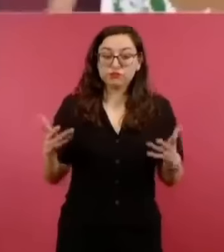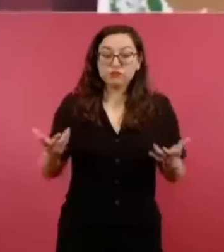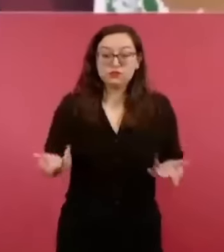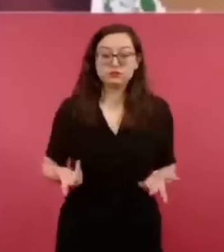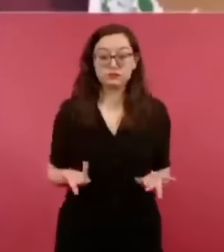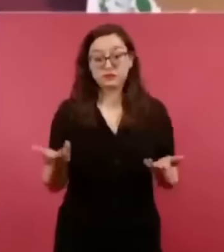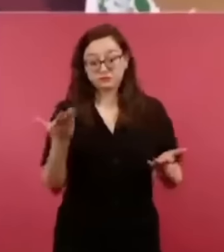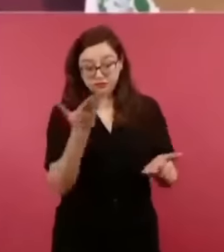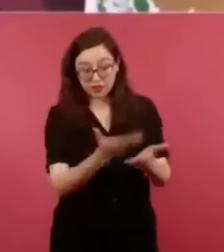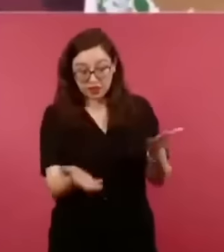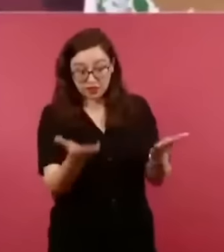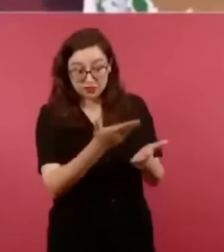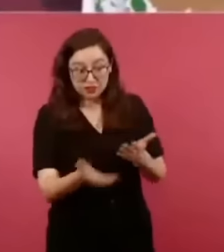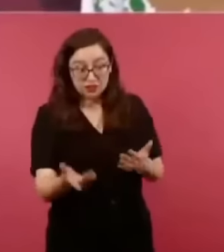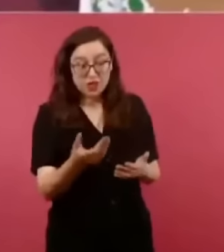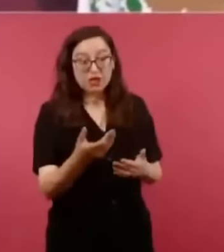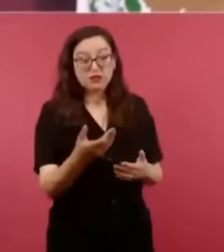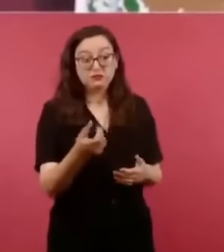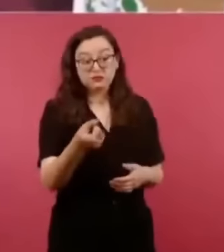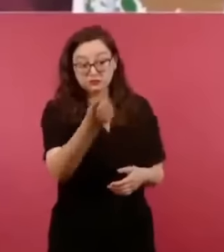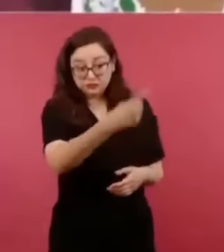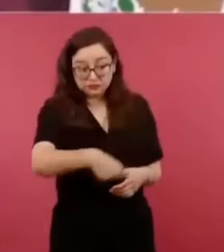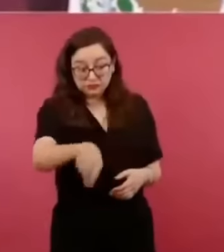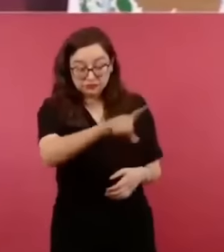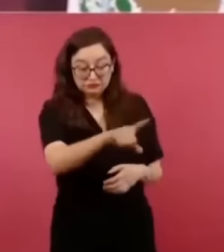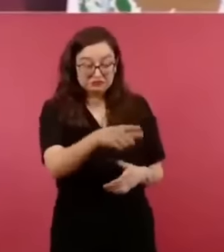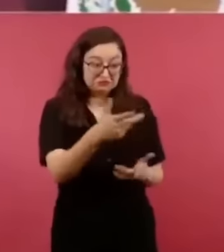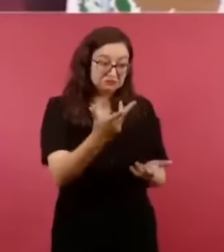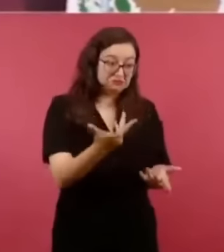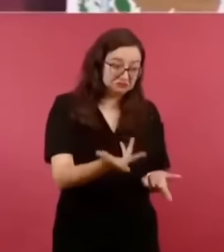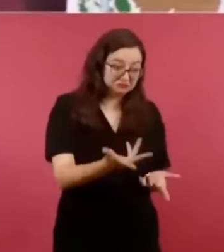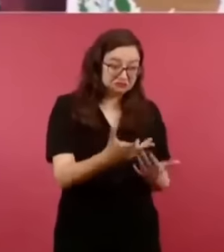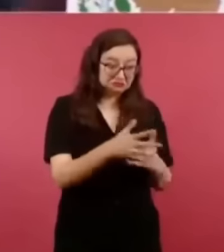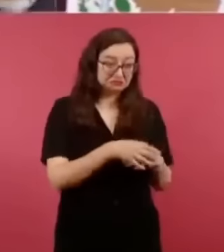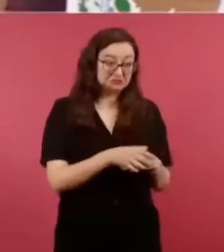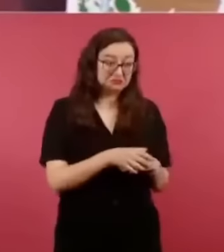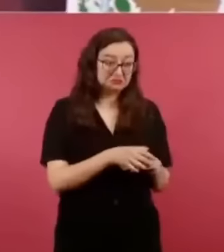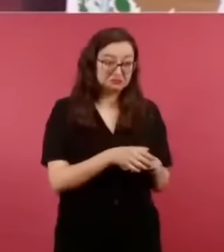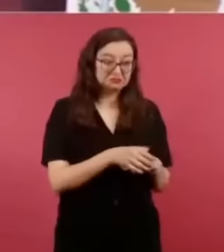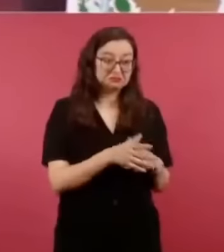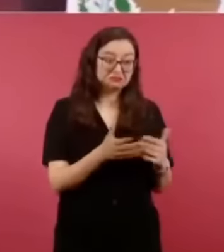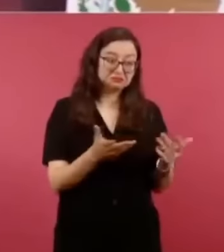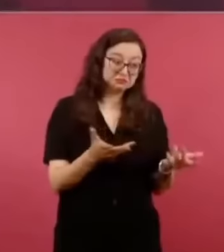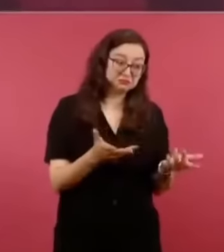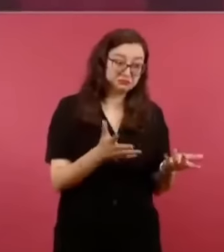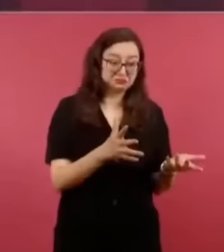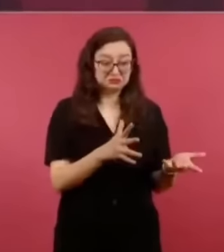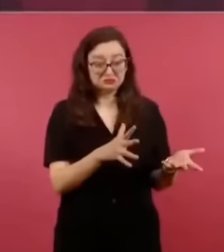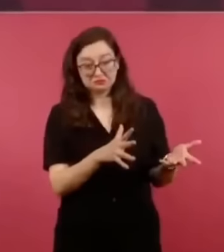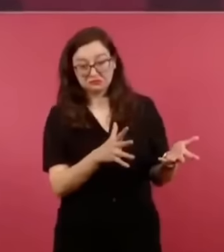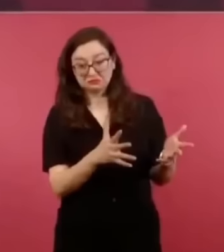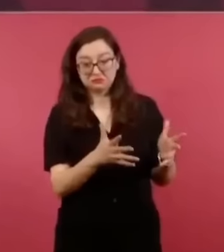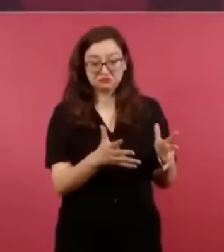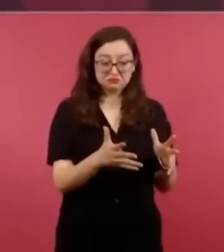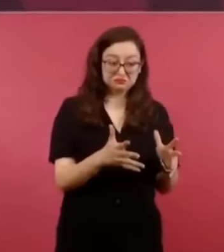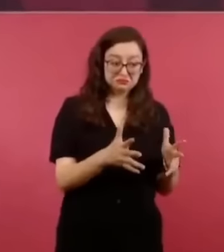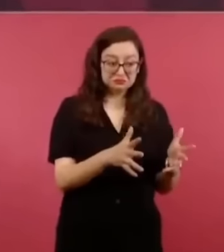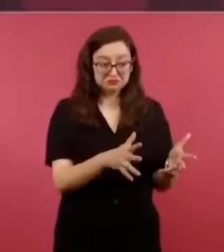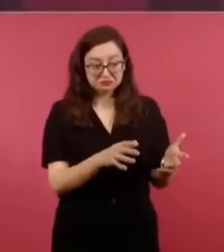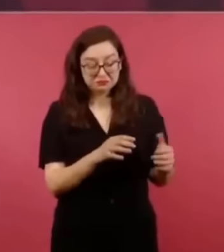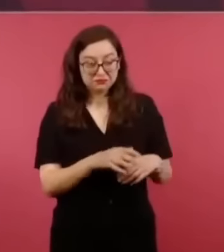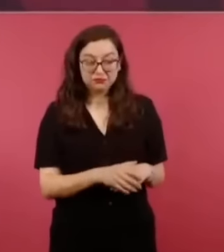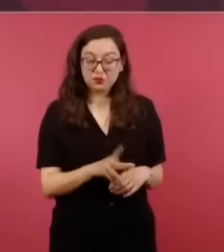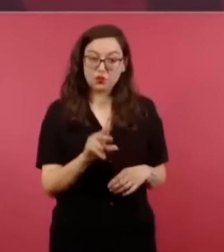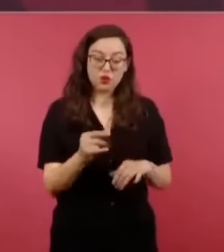Francisco Bulnes, que no era un gran intelectual el ingeniero